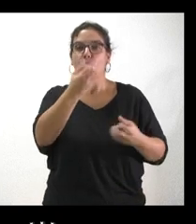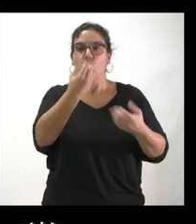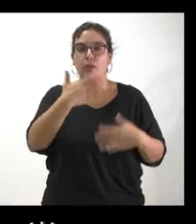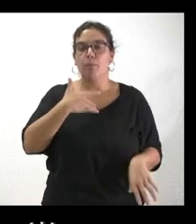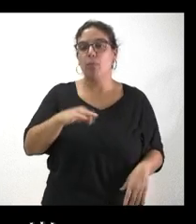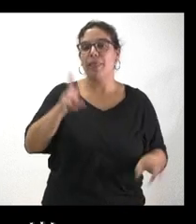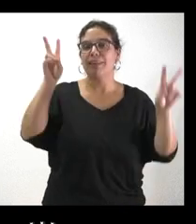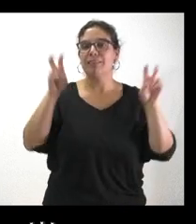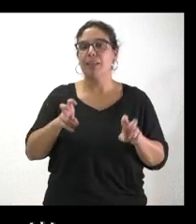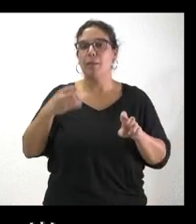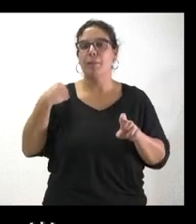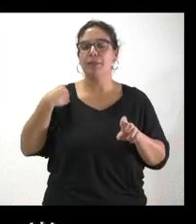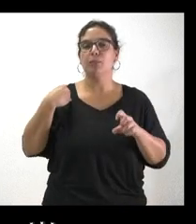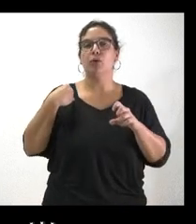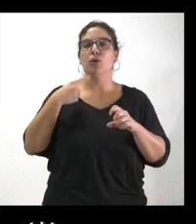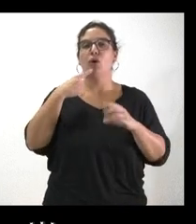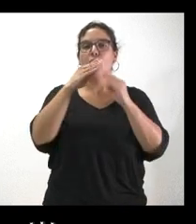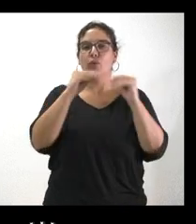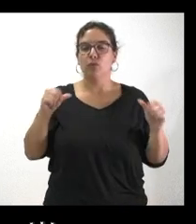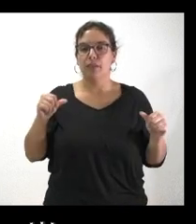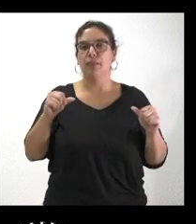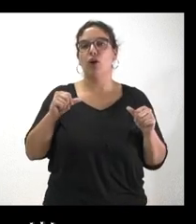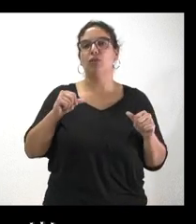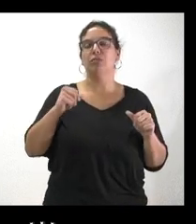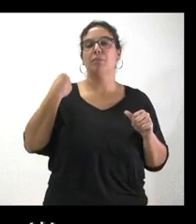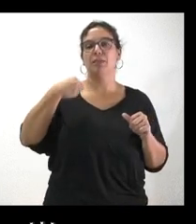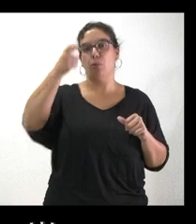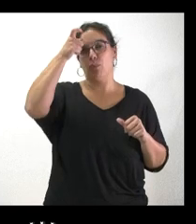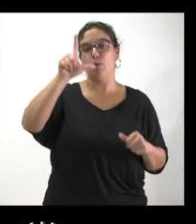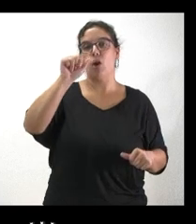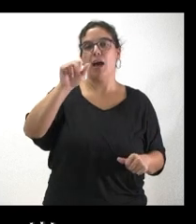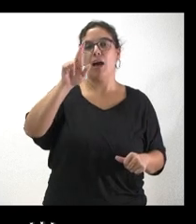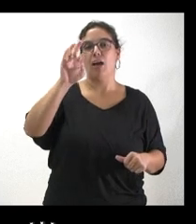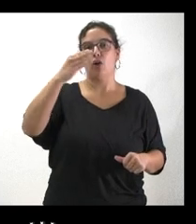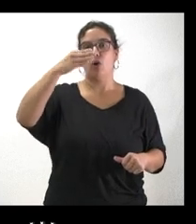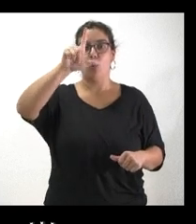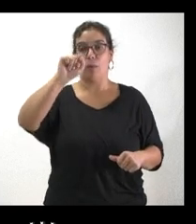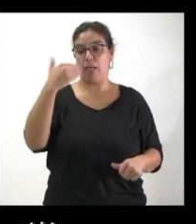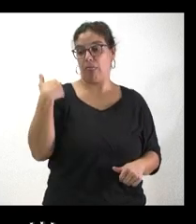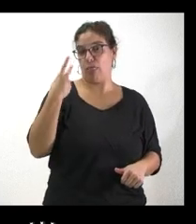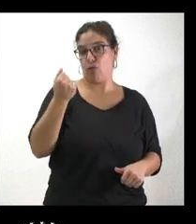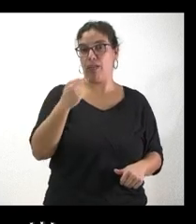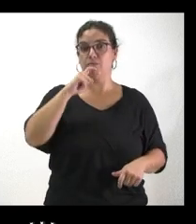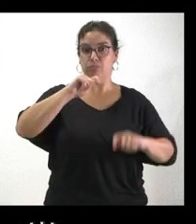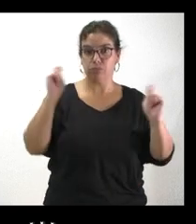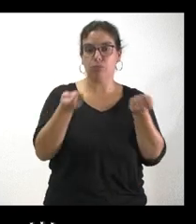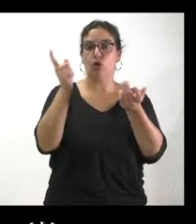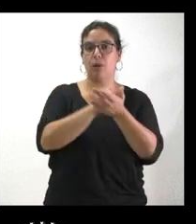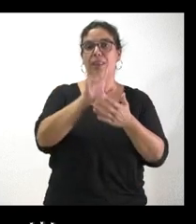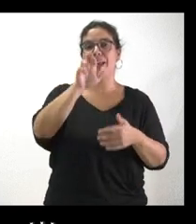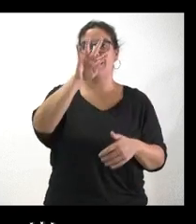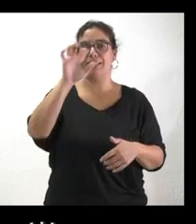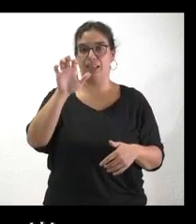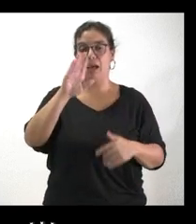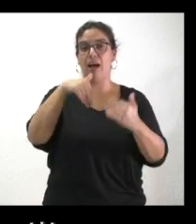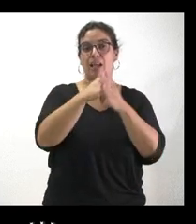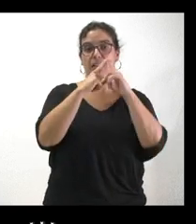la fundición de Nord Casting en la Robla, que está… Bueno, recientemente, hace un par de días, ha anunciado un nuevo ERTE, en este caso hasta